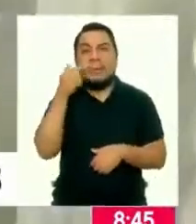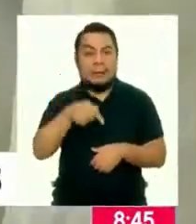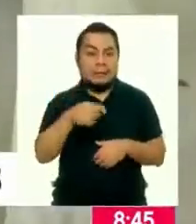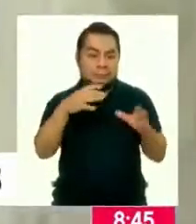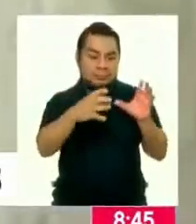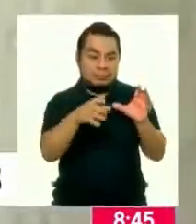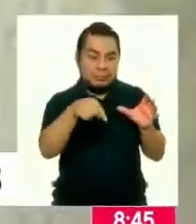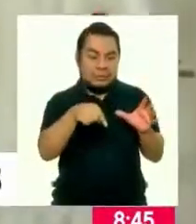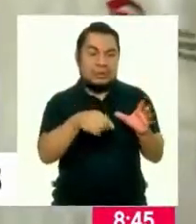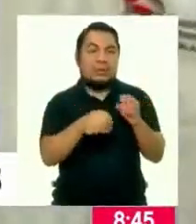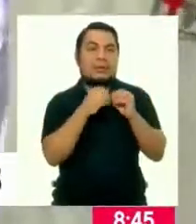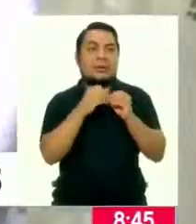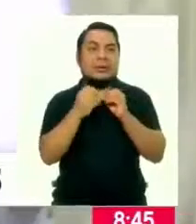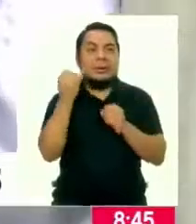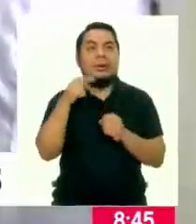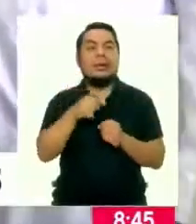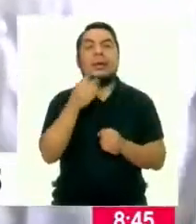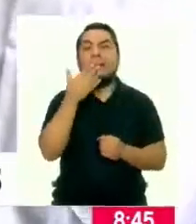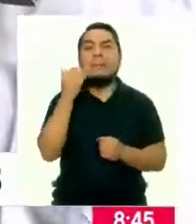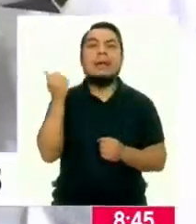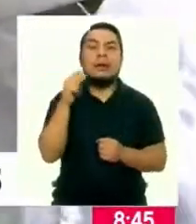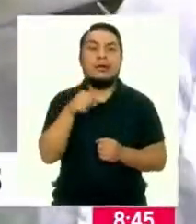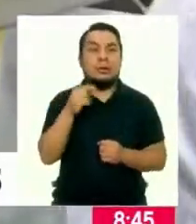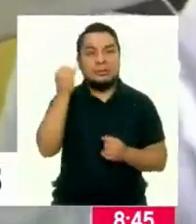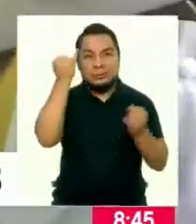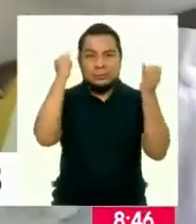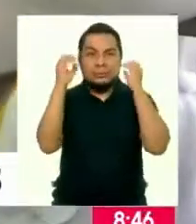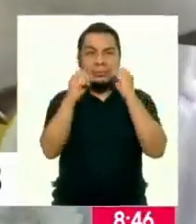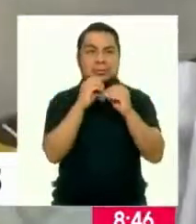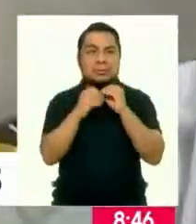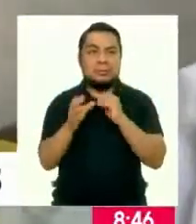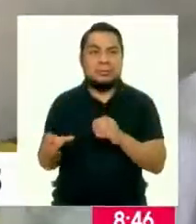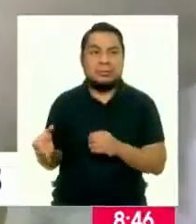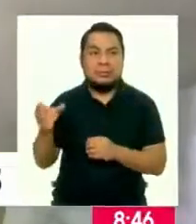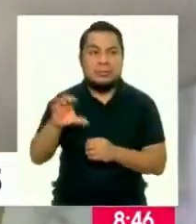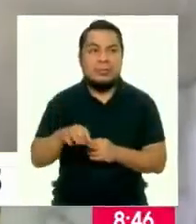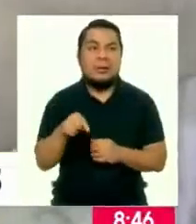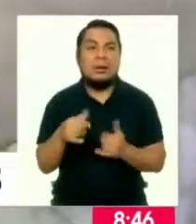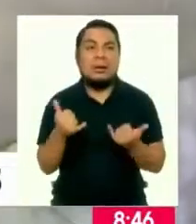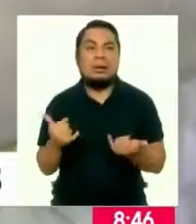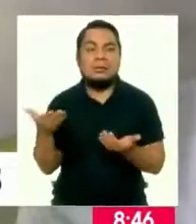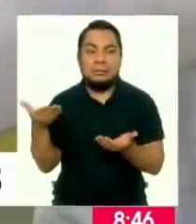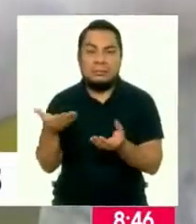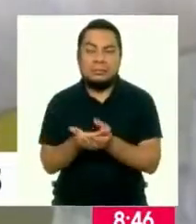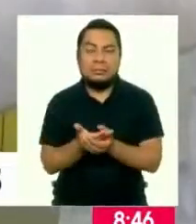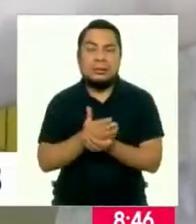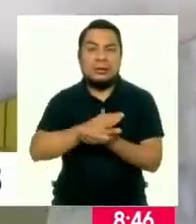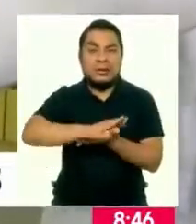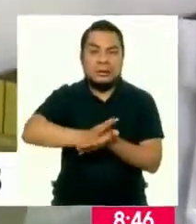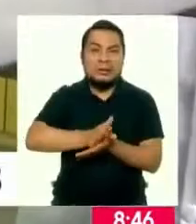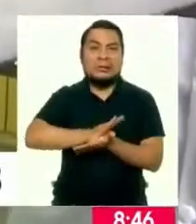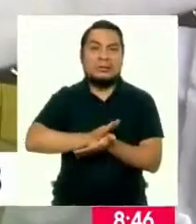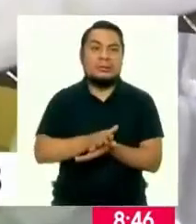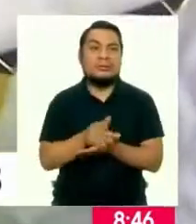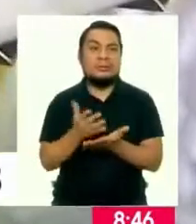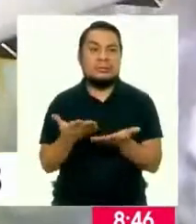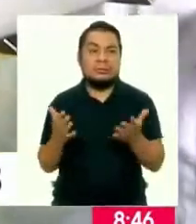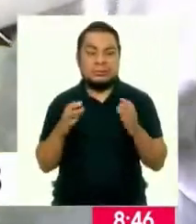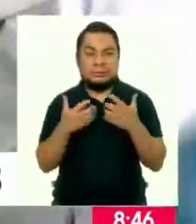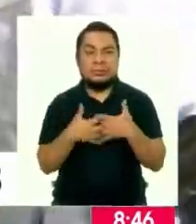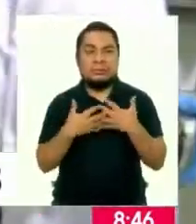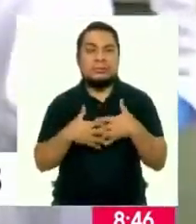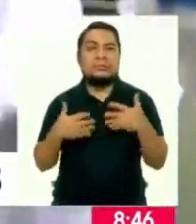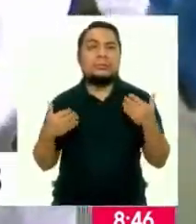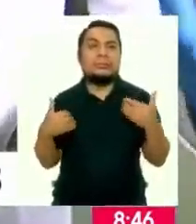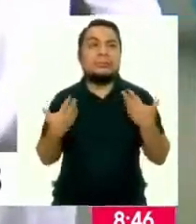diseñado especialmente para este tipo de estructuras y vamos a proceder aquí a la molienda con este equipo para